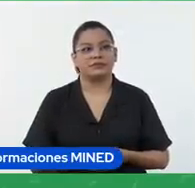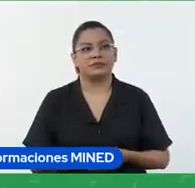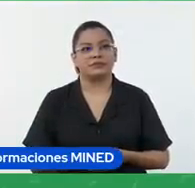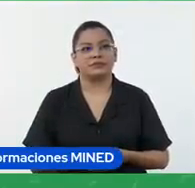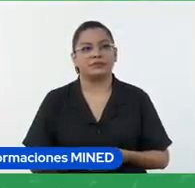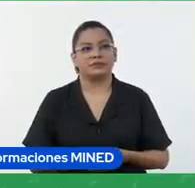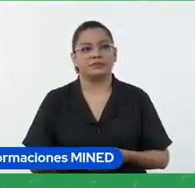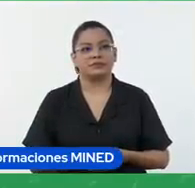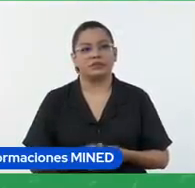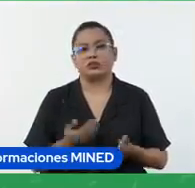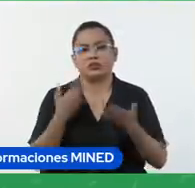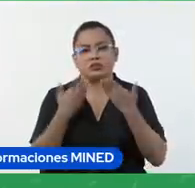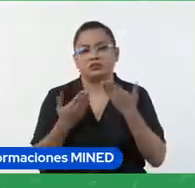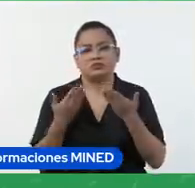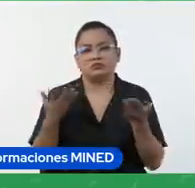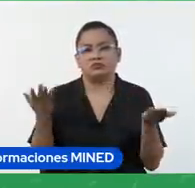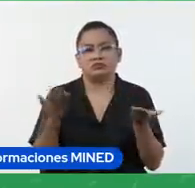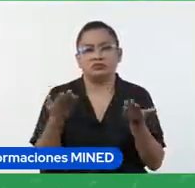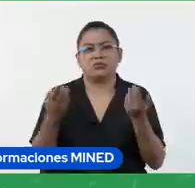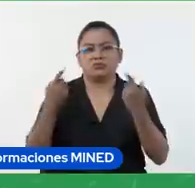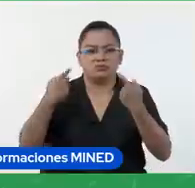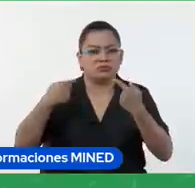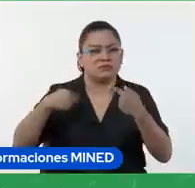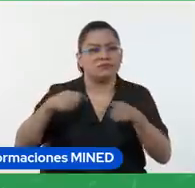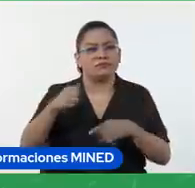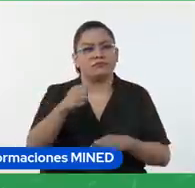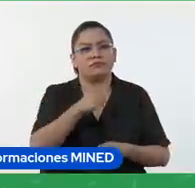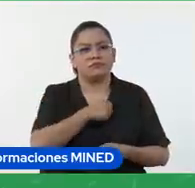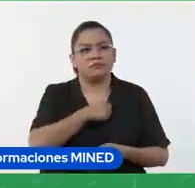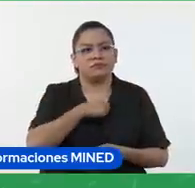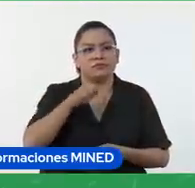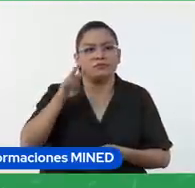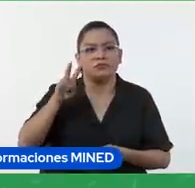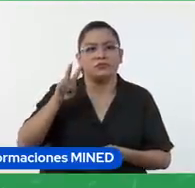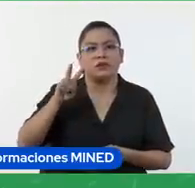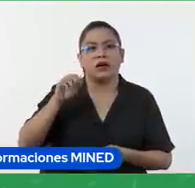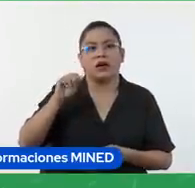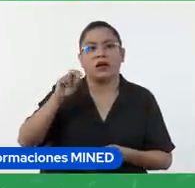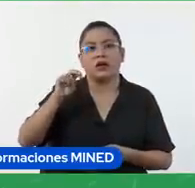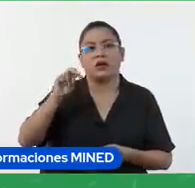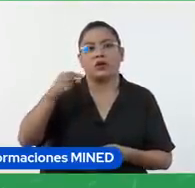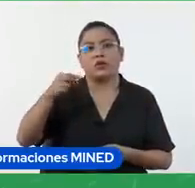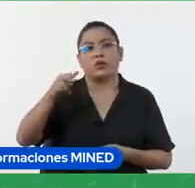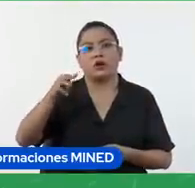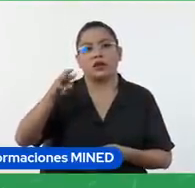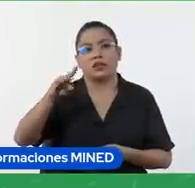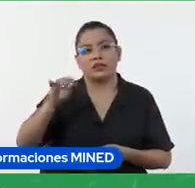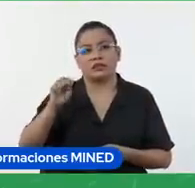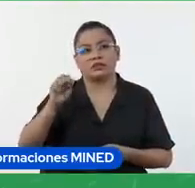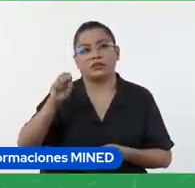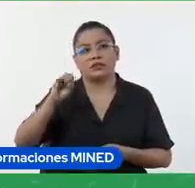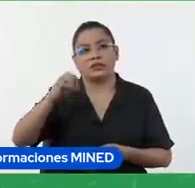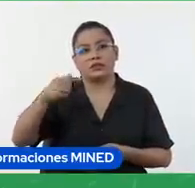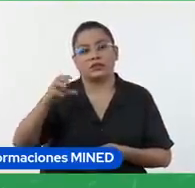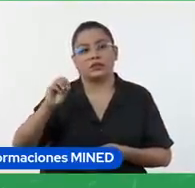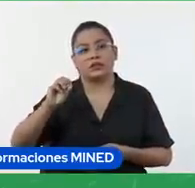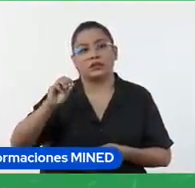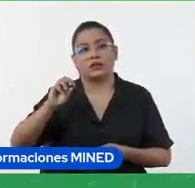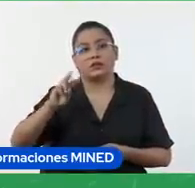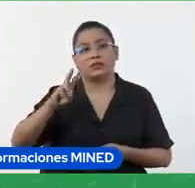ya y así podría continuar tarea 2 vanguardias del siglo 20 ahí tendría que añadir la imagen la evidencia